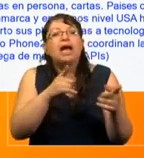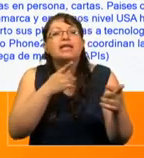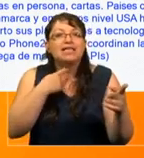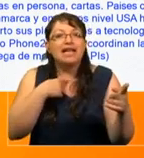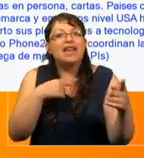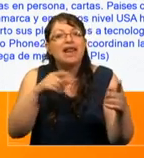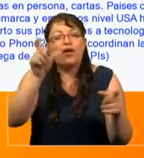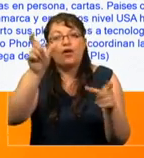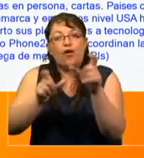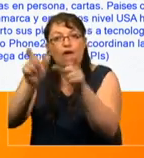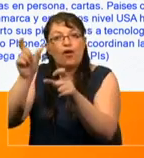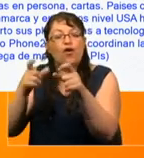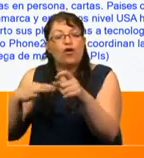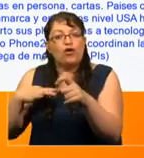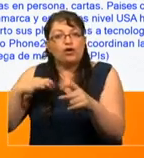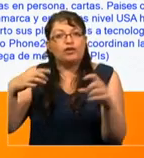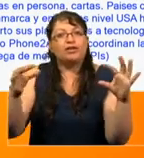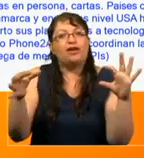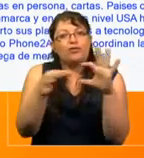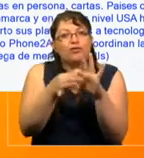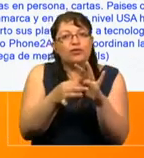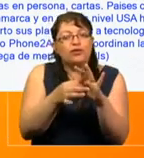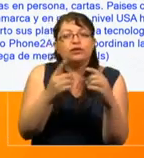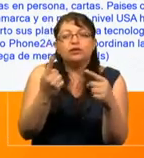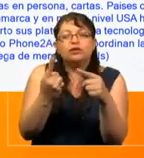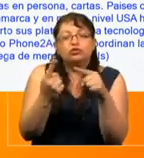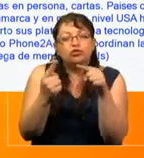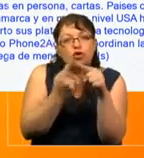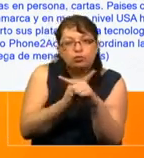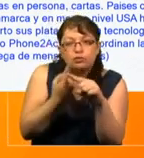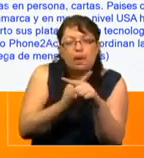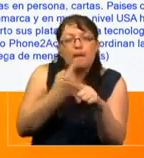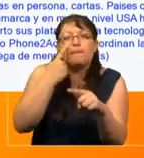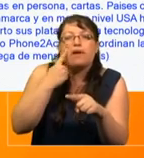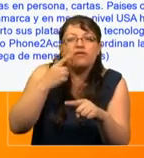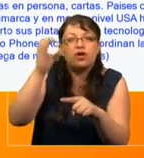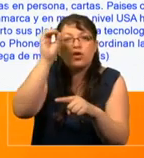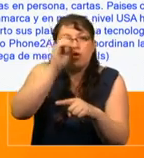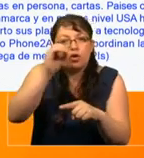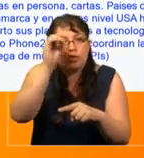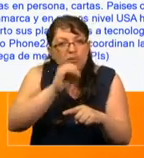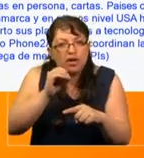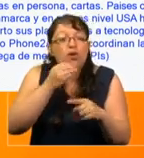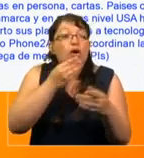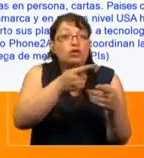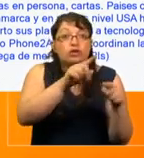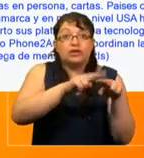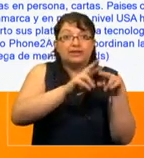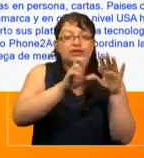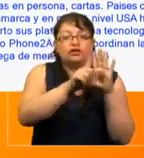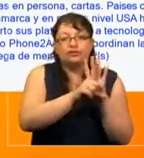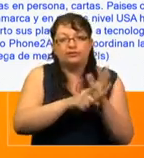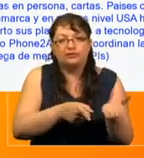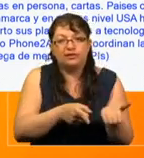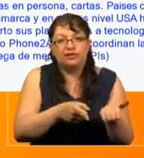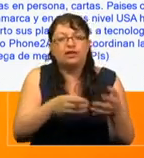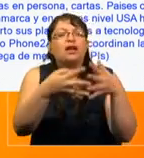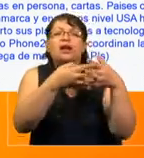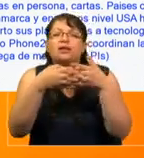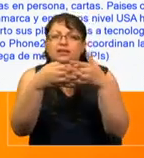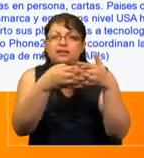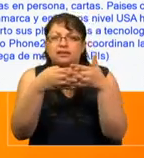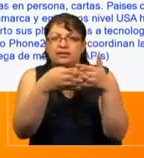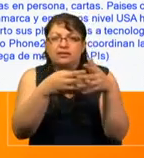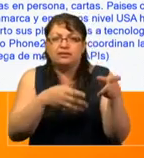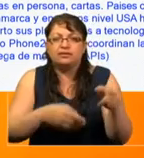sus ciudadanos para escuchar su opinión en el pasaje de leyes. En Estados Unidos,